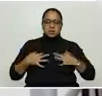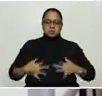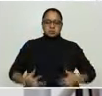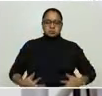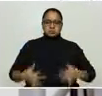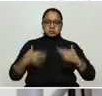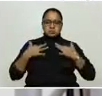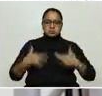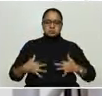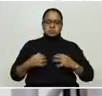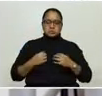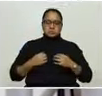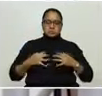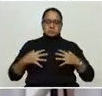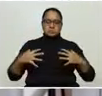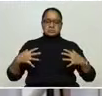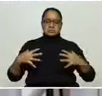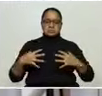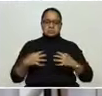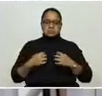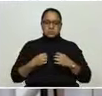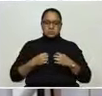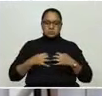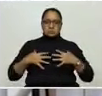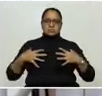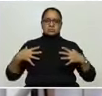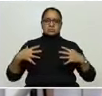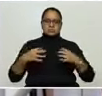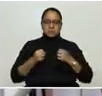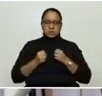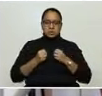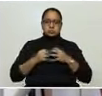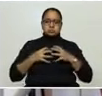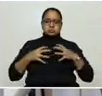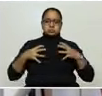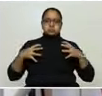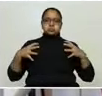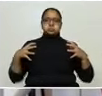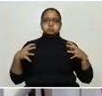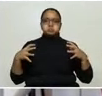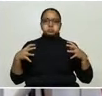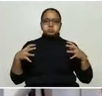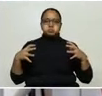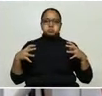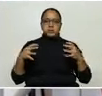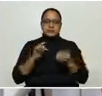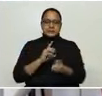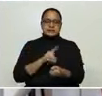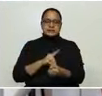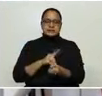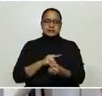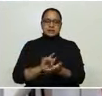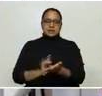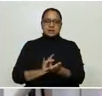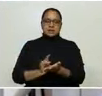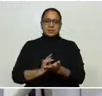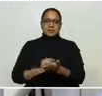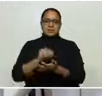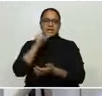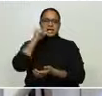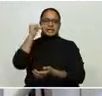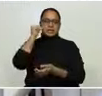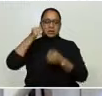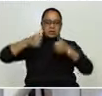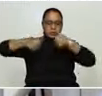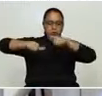hay que utilizar los antiinflamatorios antes de tiempo. Y por eso en los protocolos de Honduras, y lo quiero mencionar, y ayer estuvimos